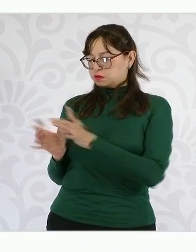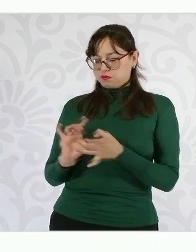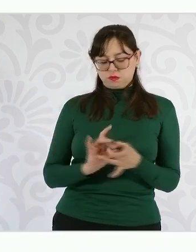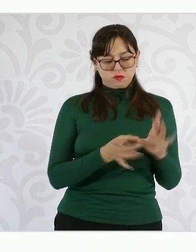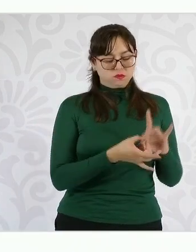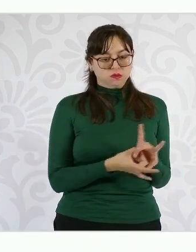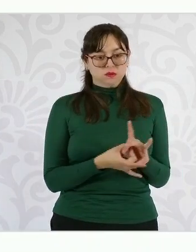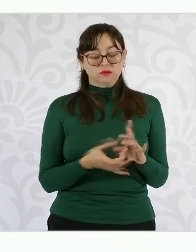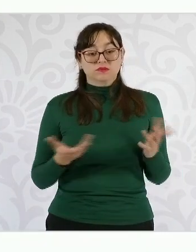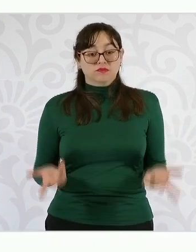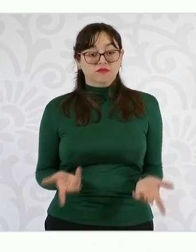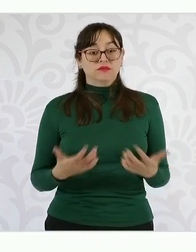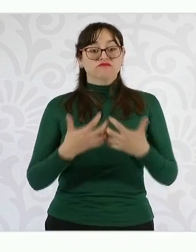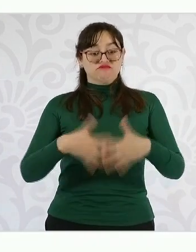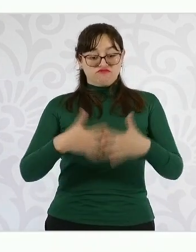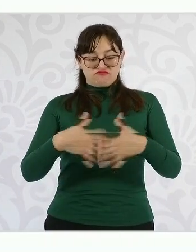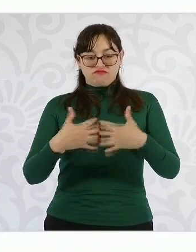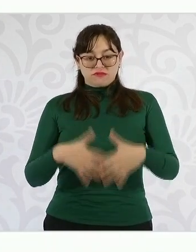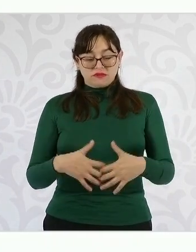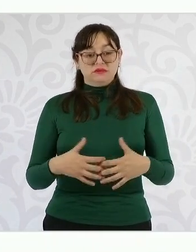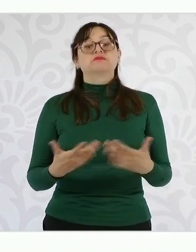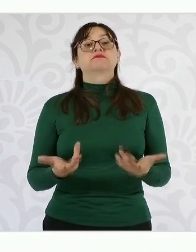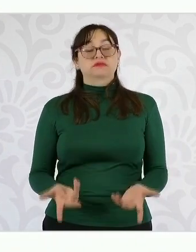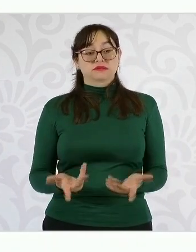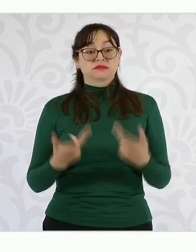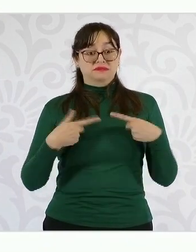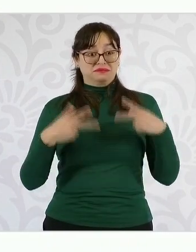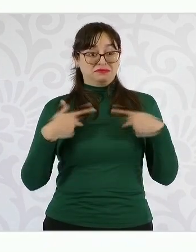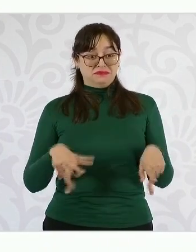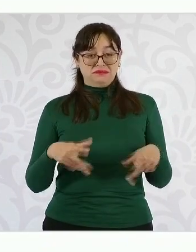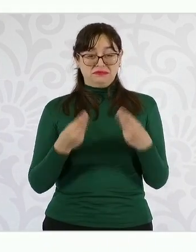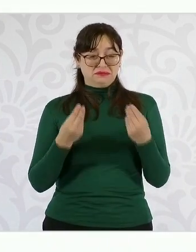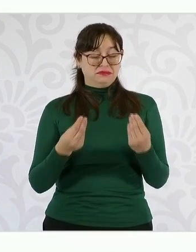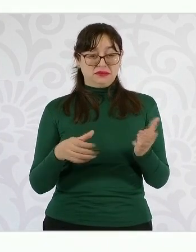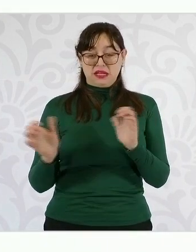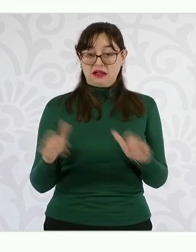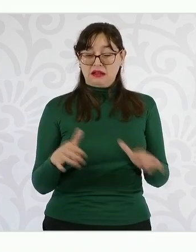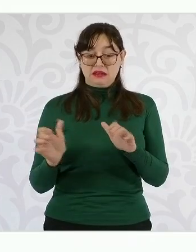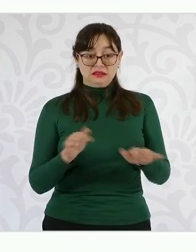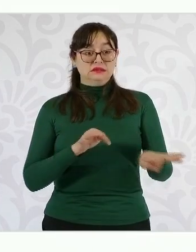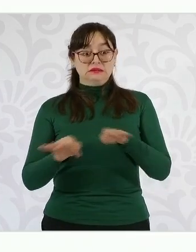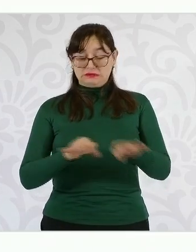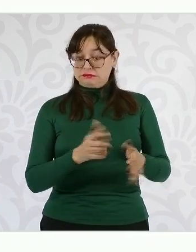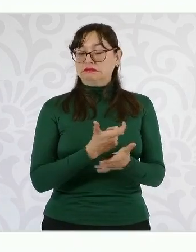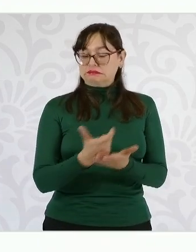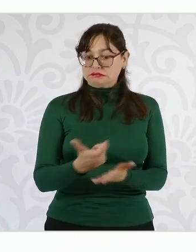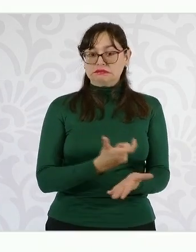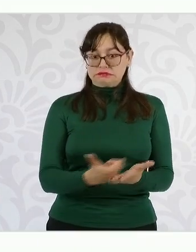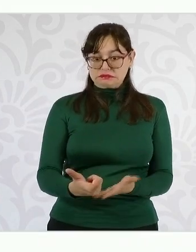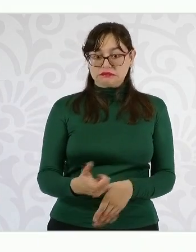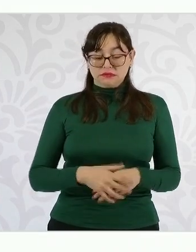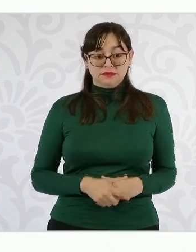millones de empleos bien pagados, más importante del mundo. Entonces, el